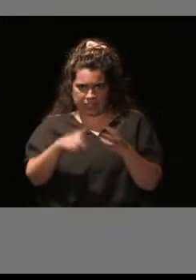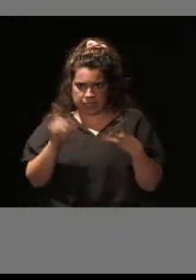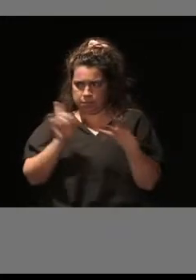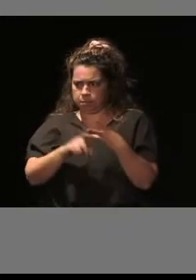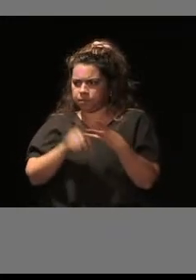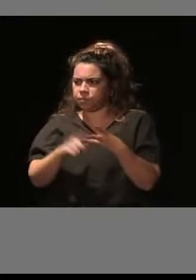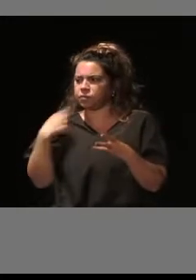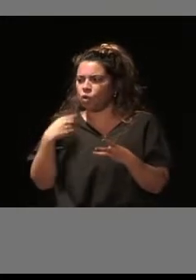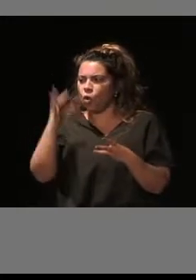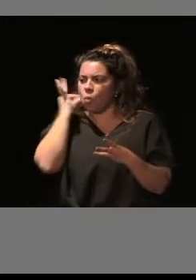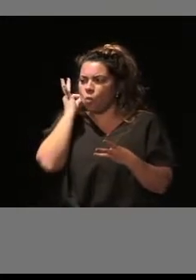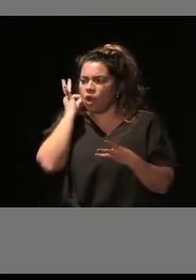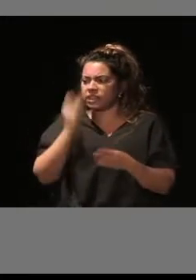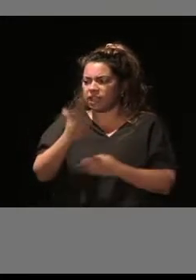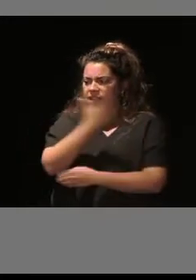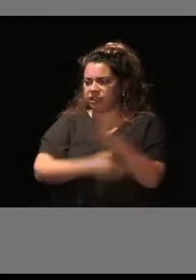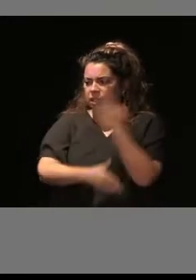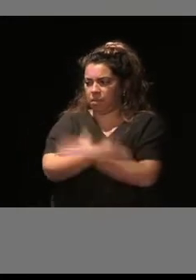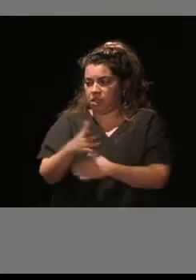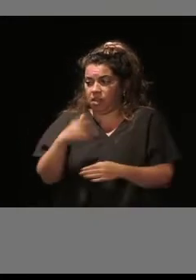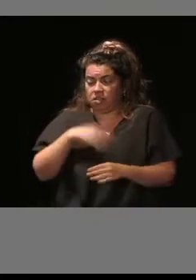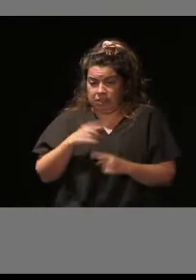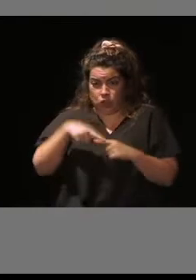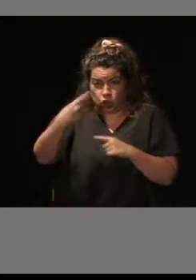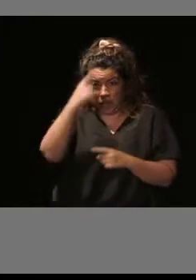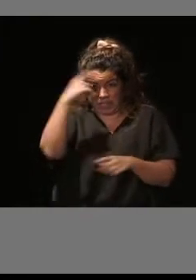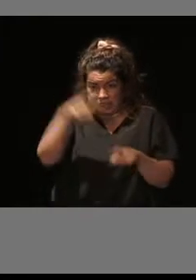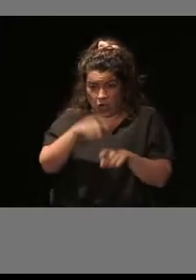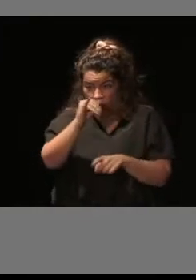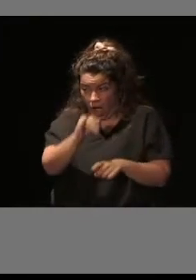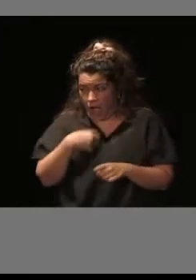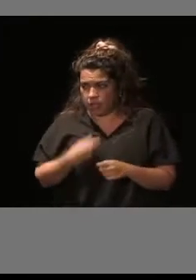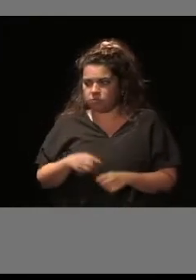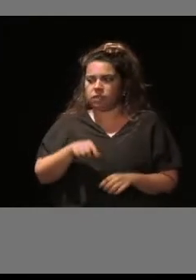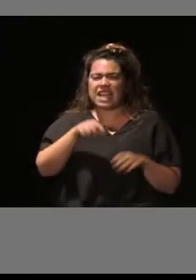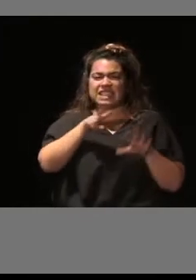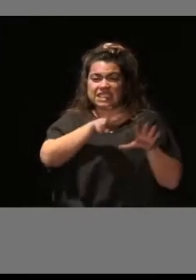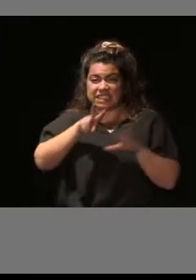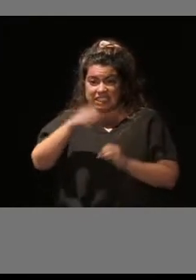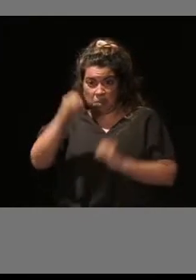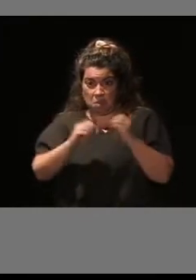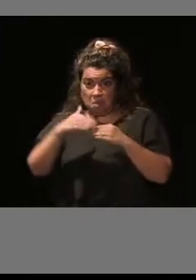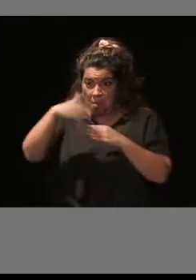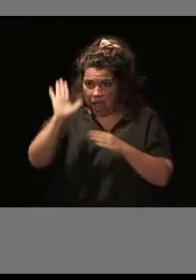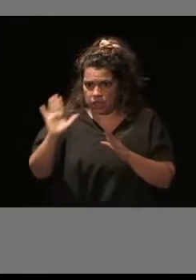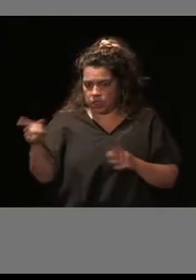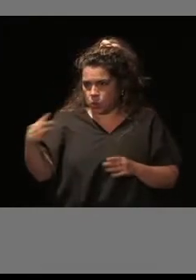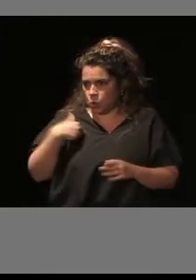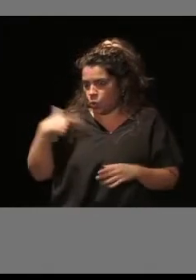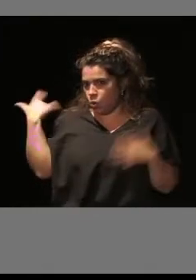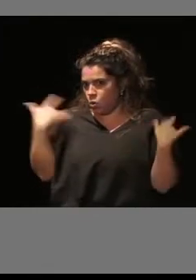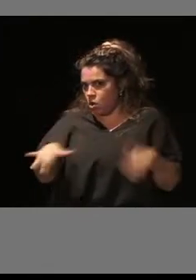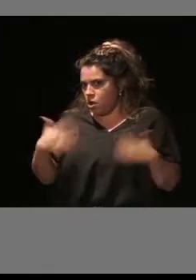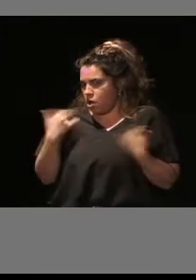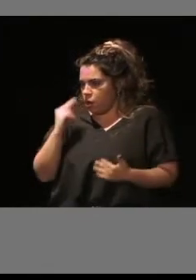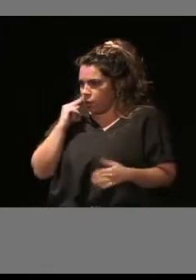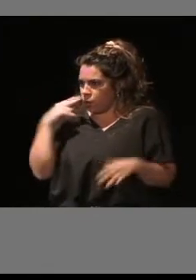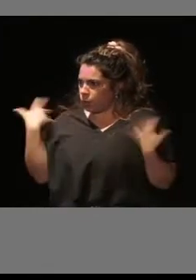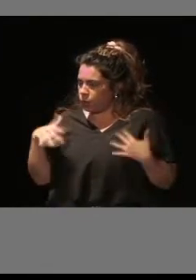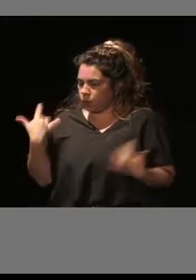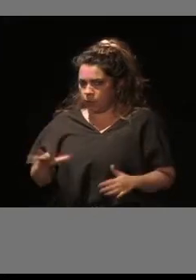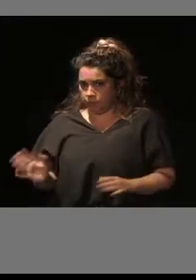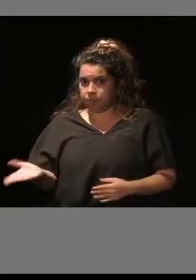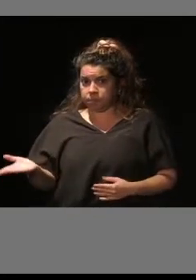77%. Bueno, los datos son escalofriantes y de ahí la necesidad de incidir en estos colectivos doblemente vulnerables. Pero además,